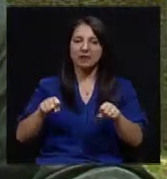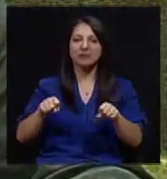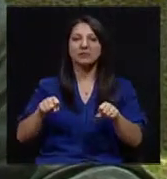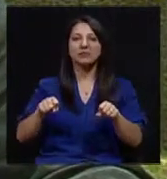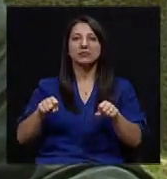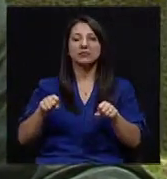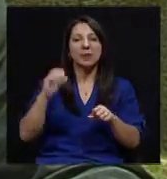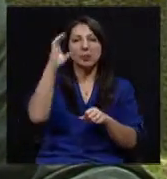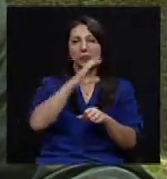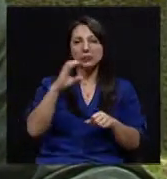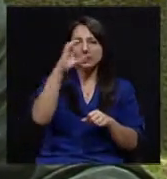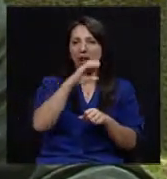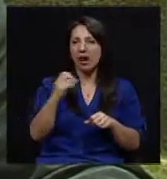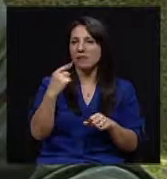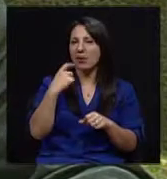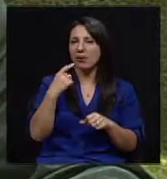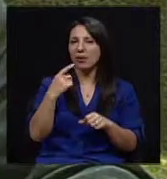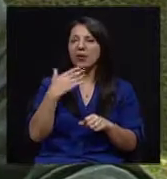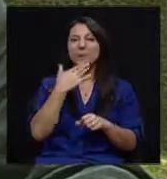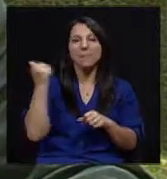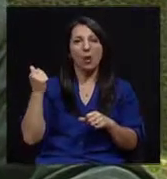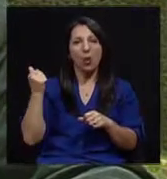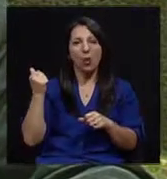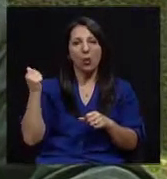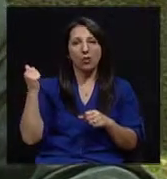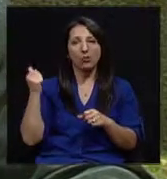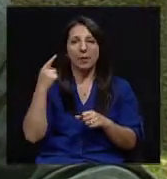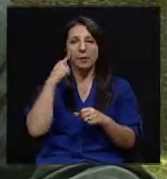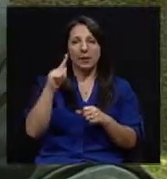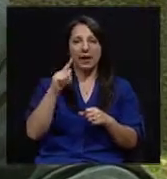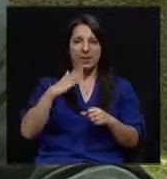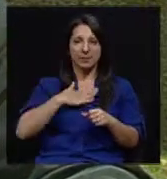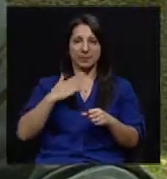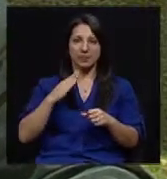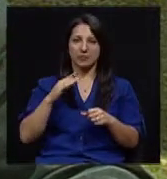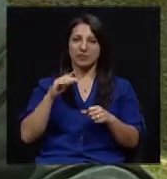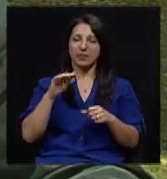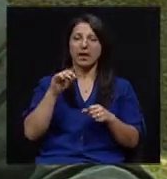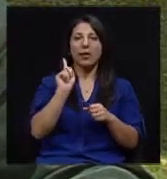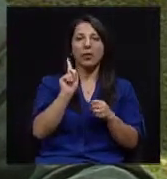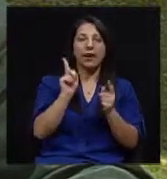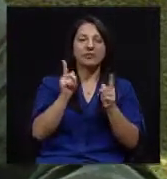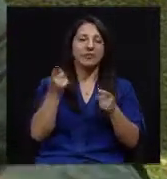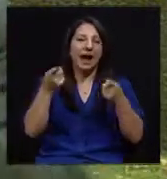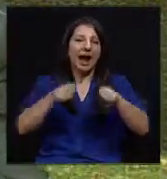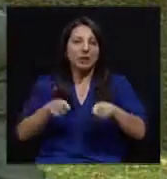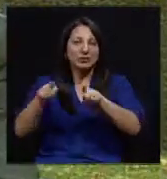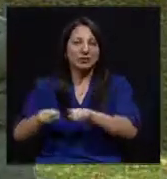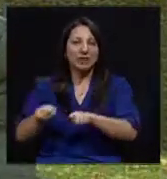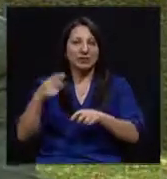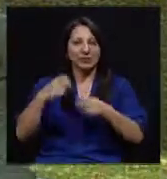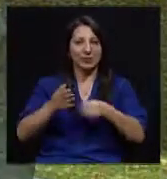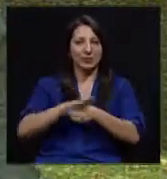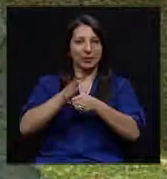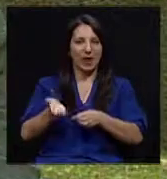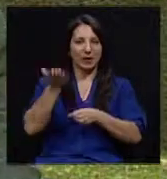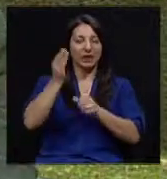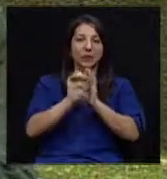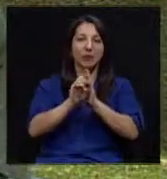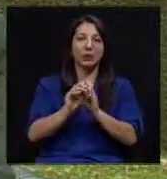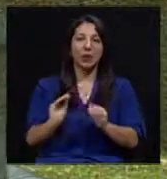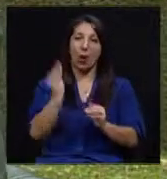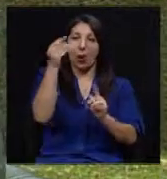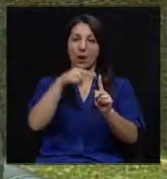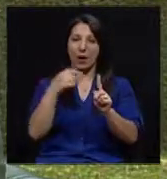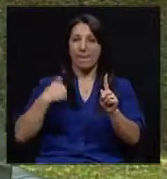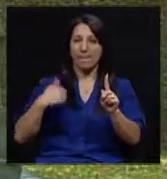de buscar el fármaco que mejor se acomode al mecanismo que yo creo que es el responsable en este paciente. ¿Me explico? Puedo tener un sujeto joven, entonces yo